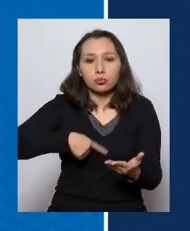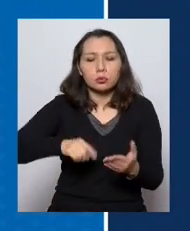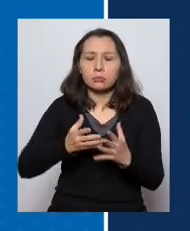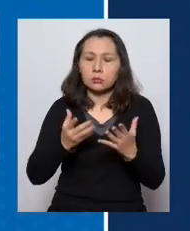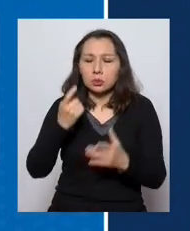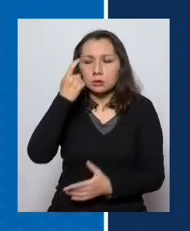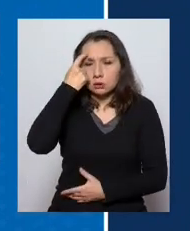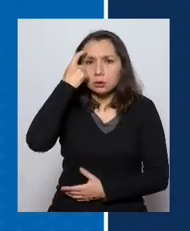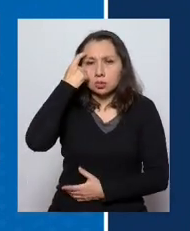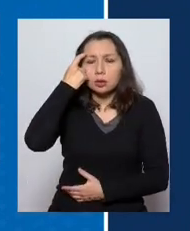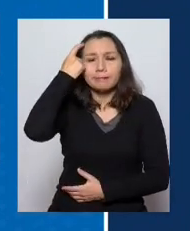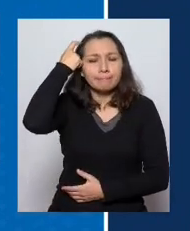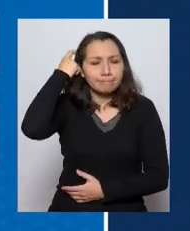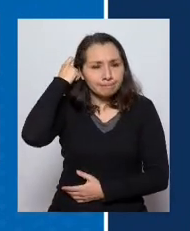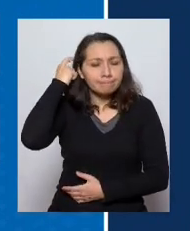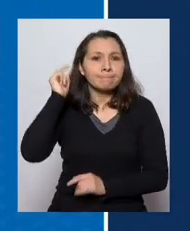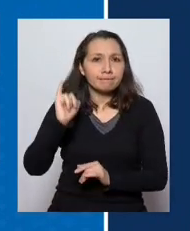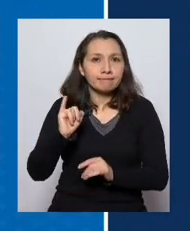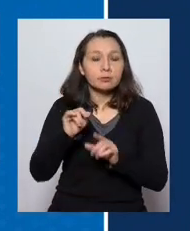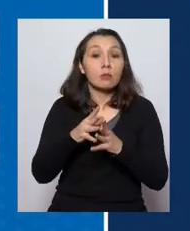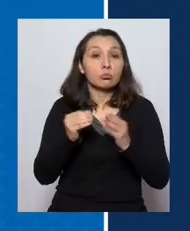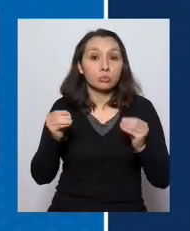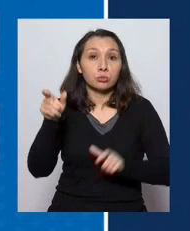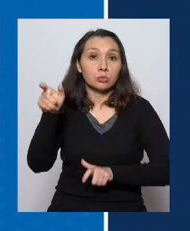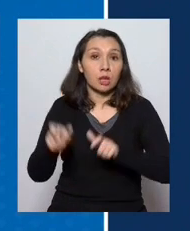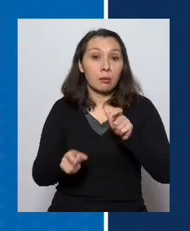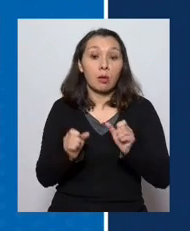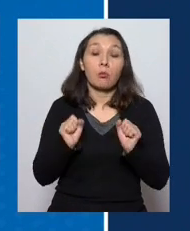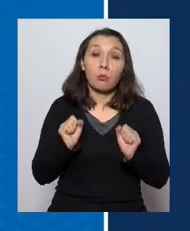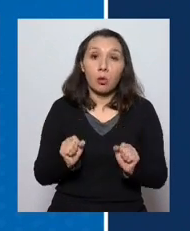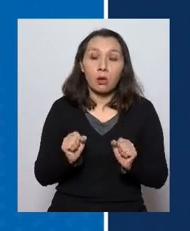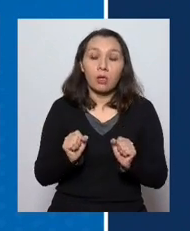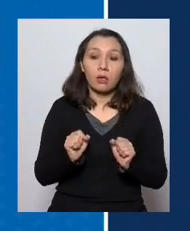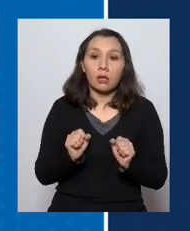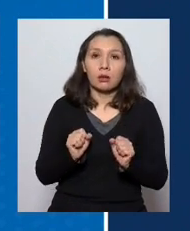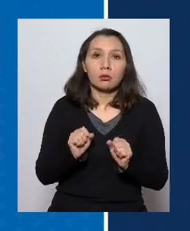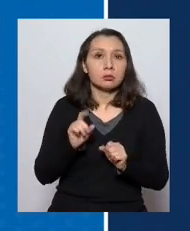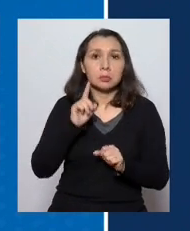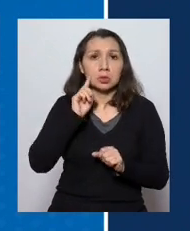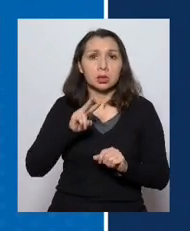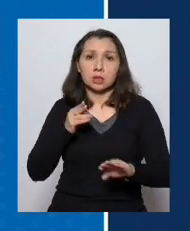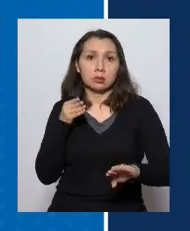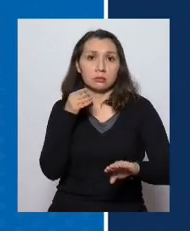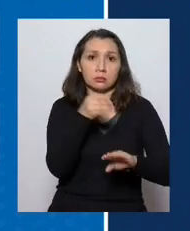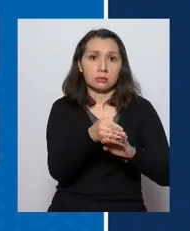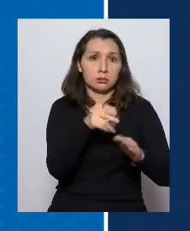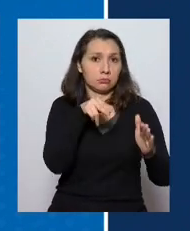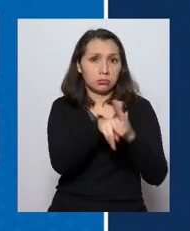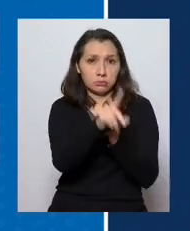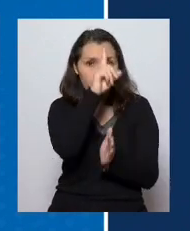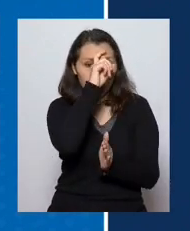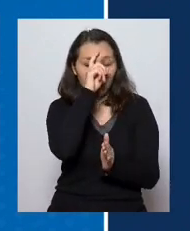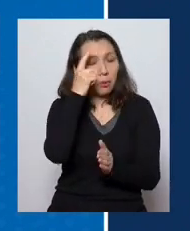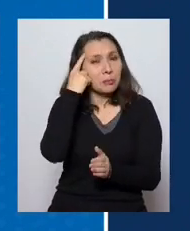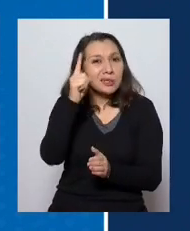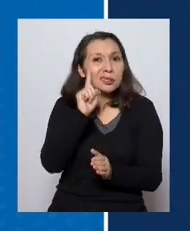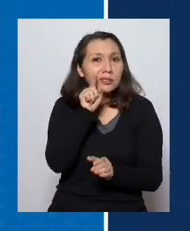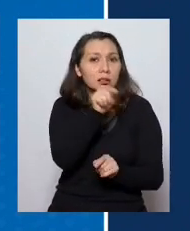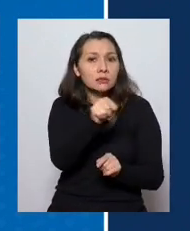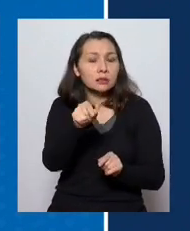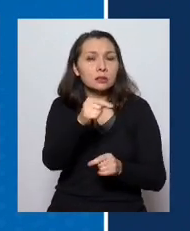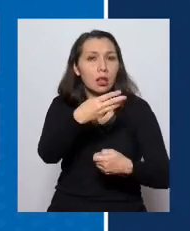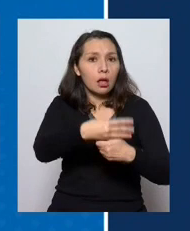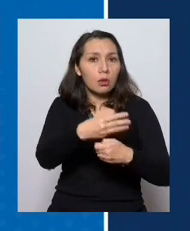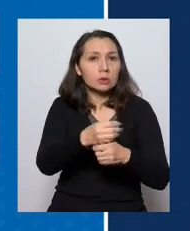que estar muy conscientes que hay muchas personas que probablemente no se hospitalicen. Pero tenemos que pensar en los adultos mayores.